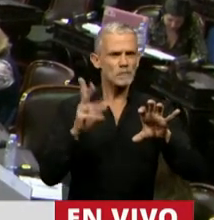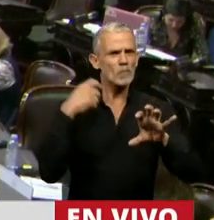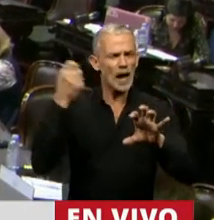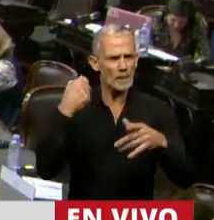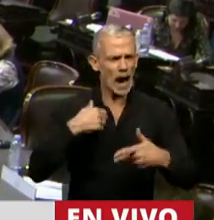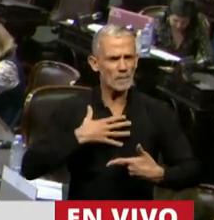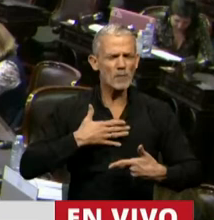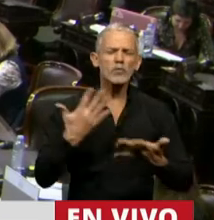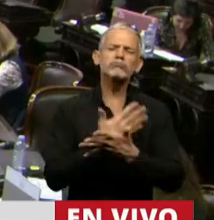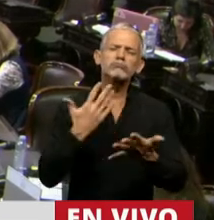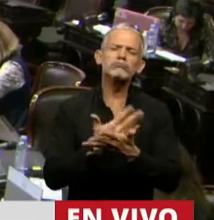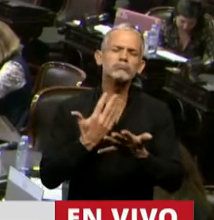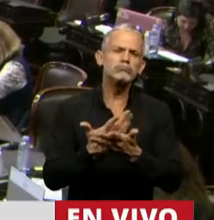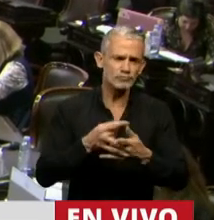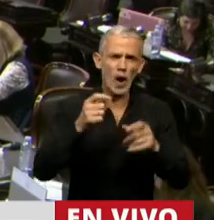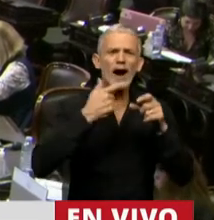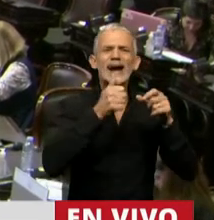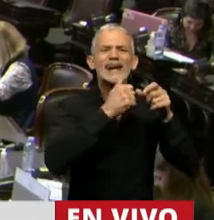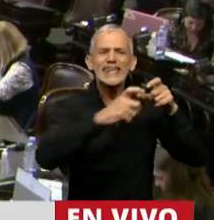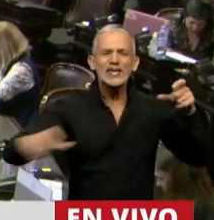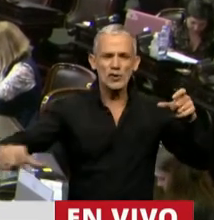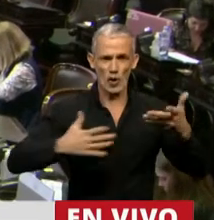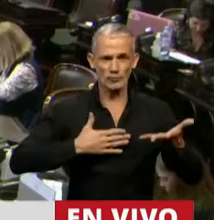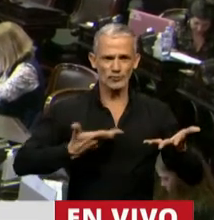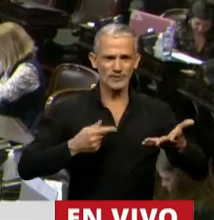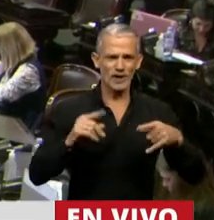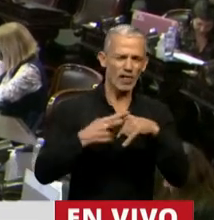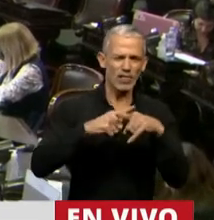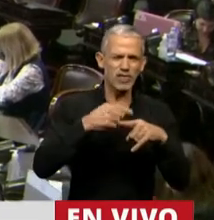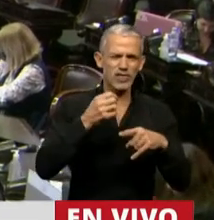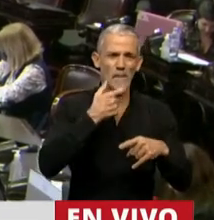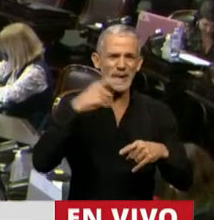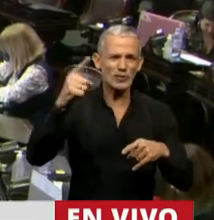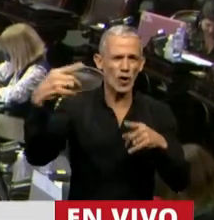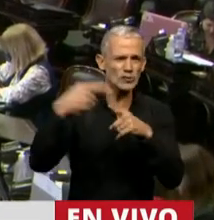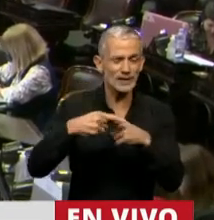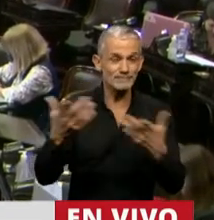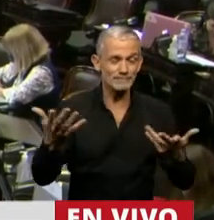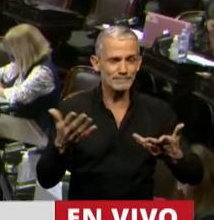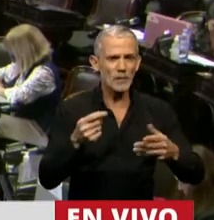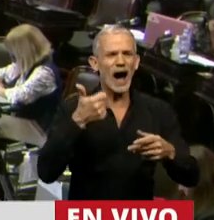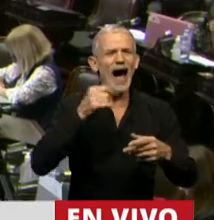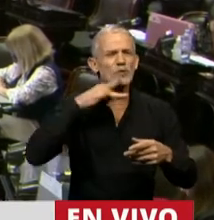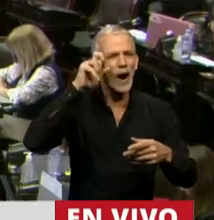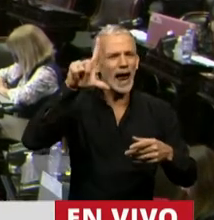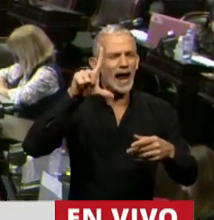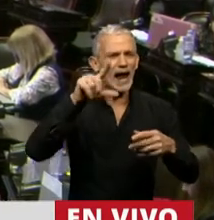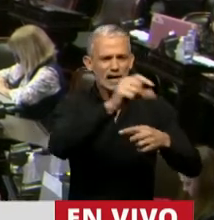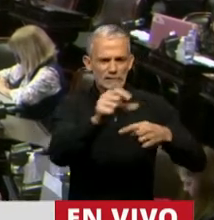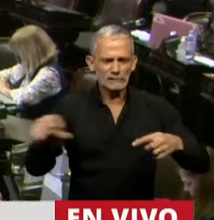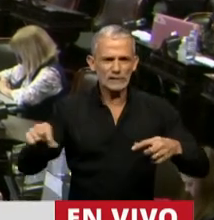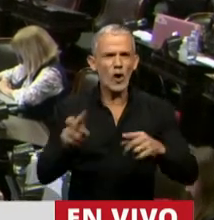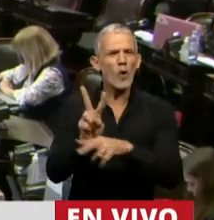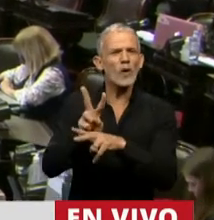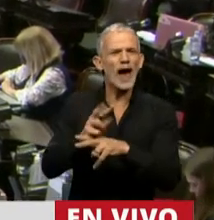sufriendo desde hace décadas por nuestros ríos. La disputa con Mendoza, por el Atuel y para proteger el